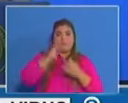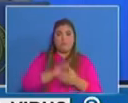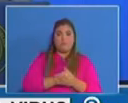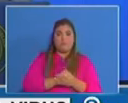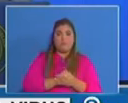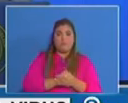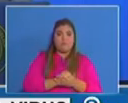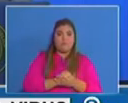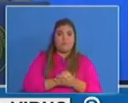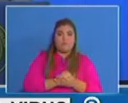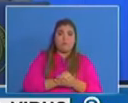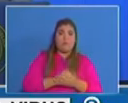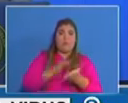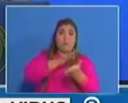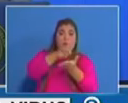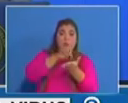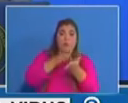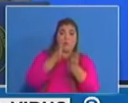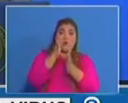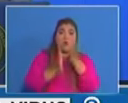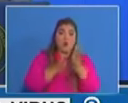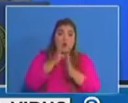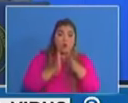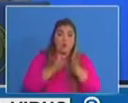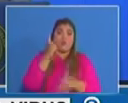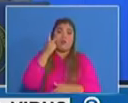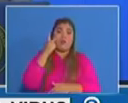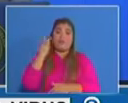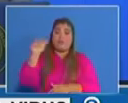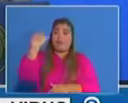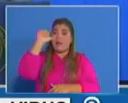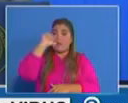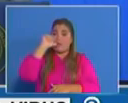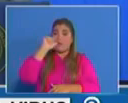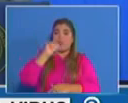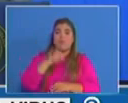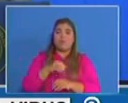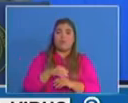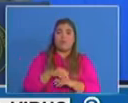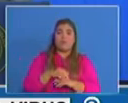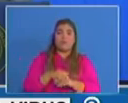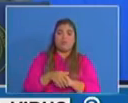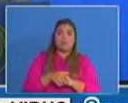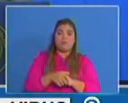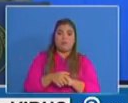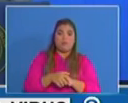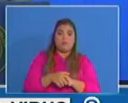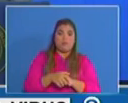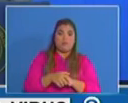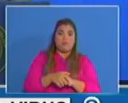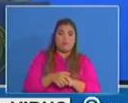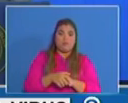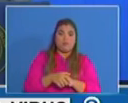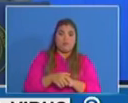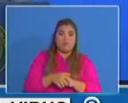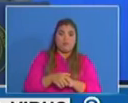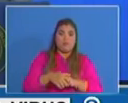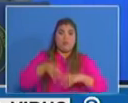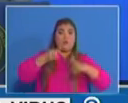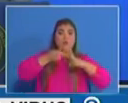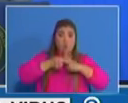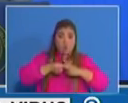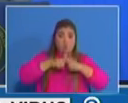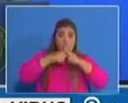provincias como Colón Veraguas tuvieron un comportamiento que los mantiene